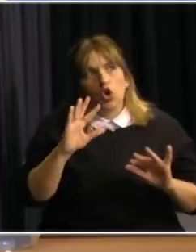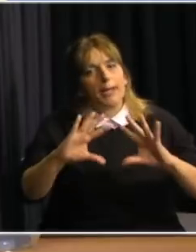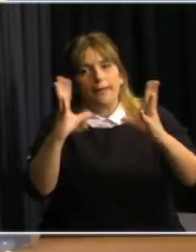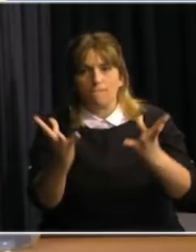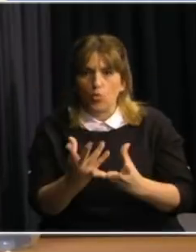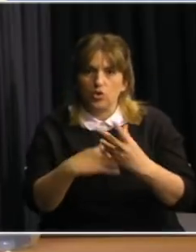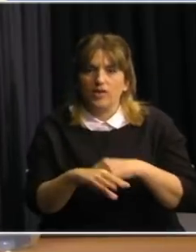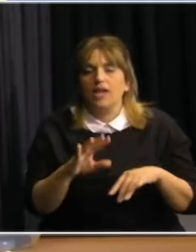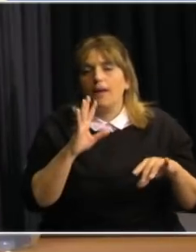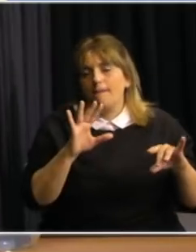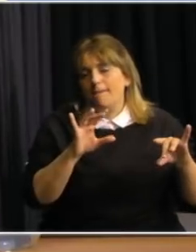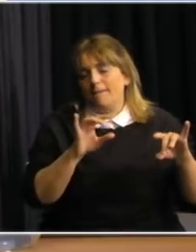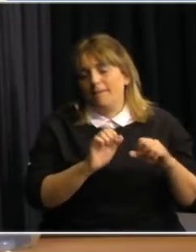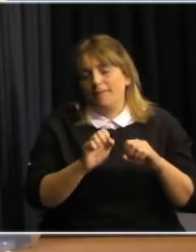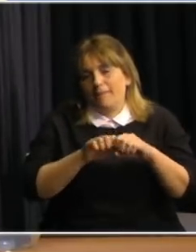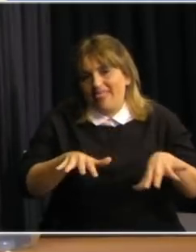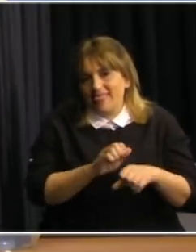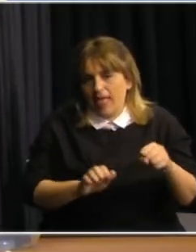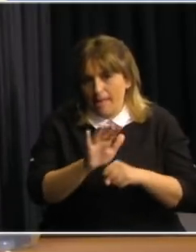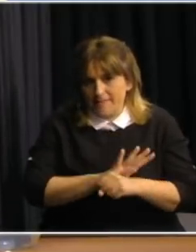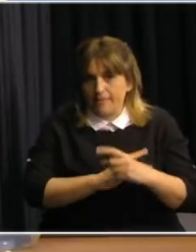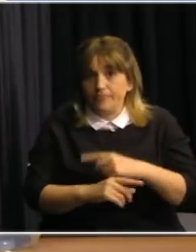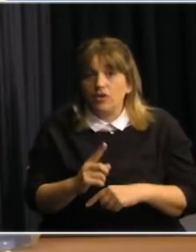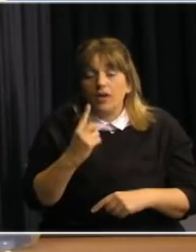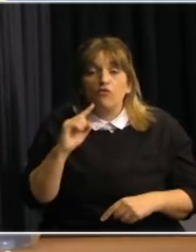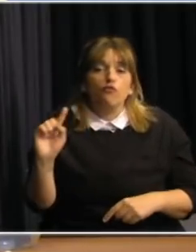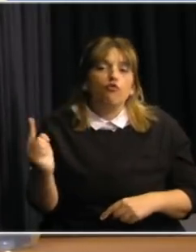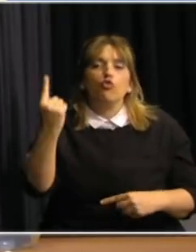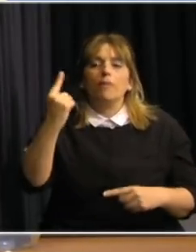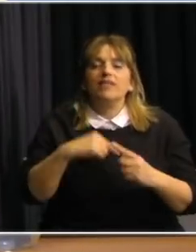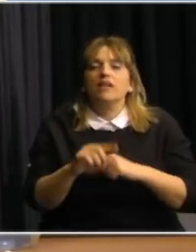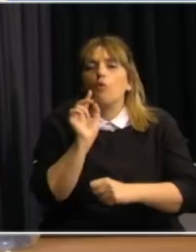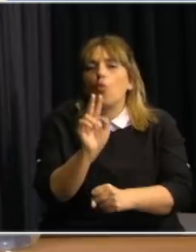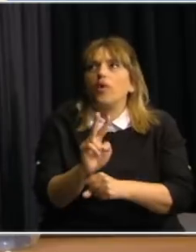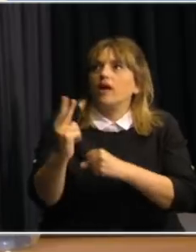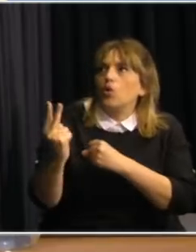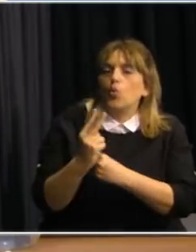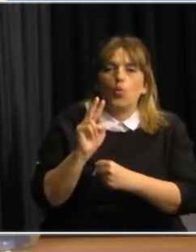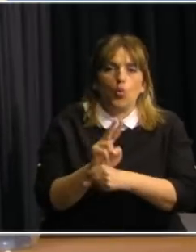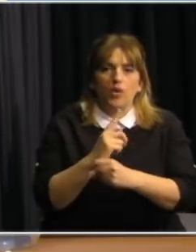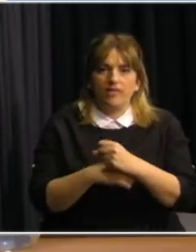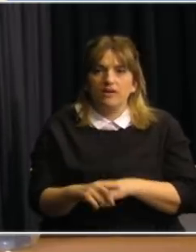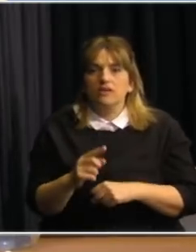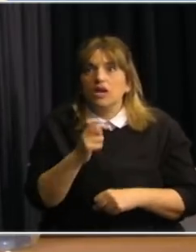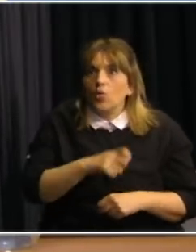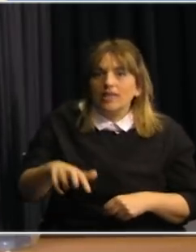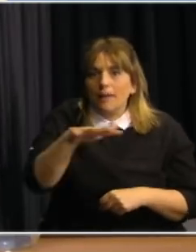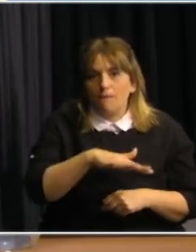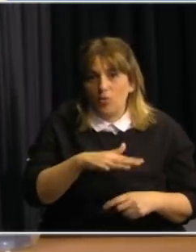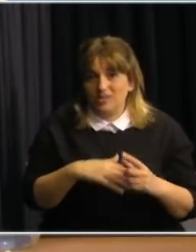contra la pandemia. Es esencial comprender que debemos cuidarnos mutuamente y que nuestras poblaciones más